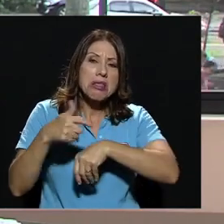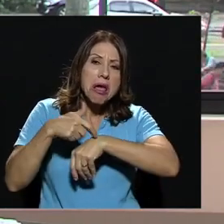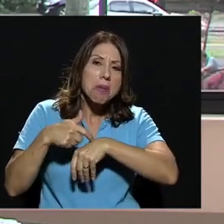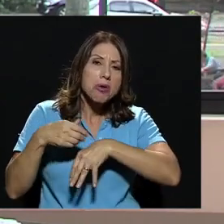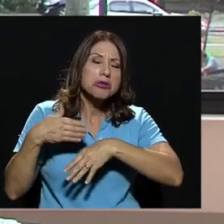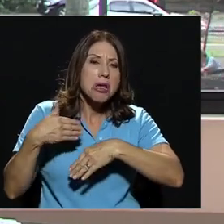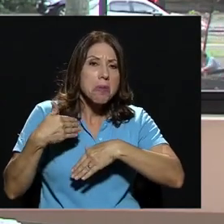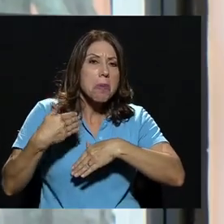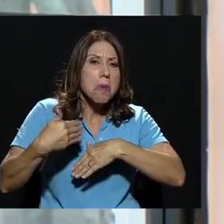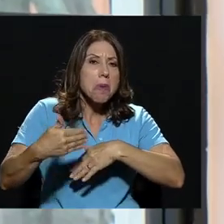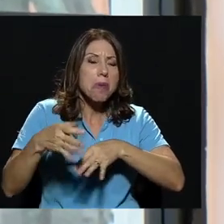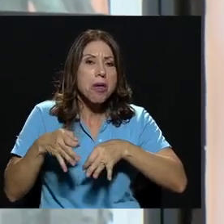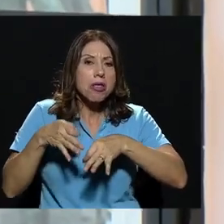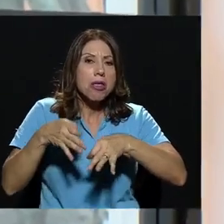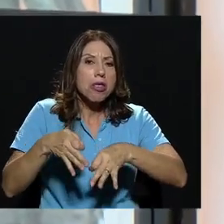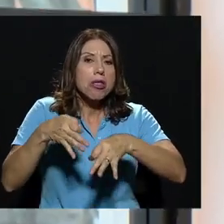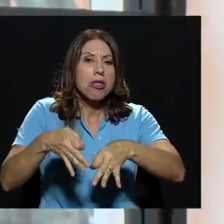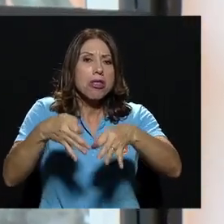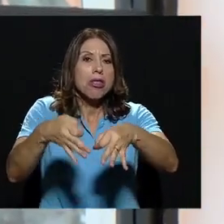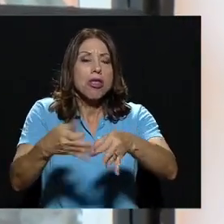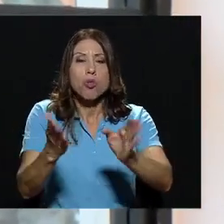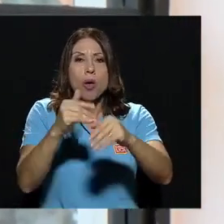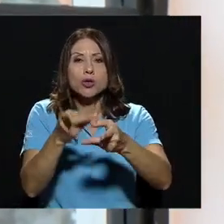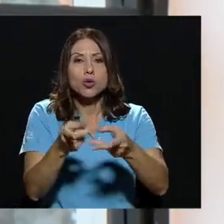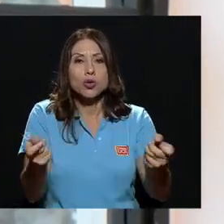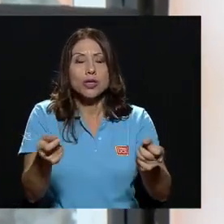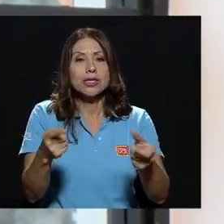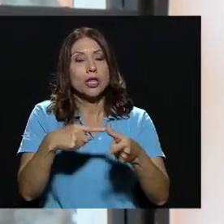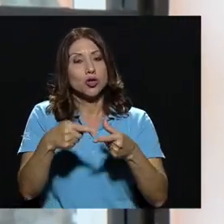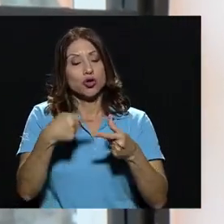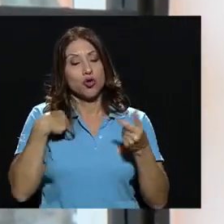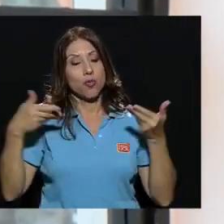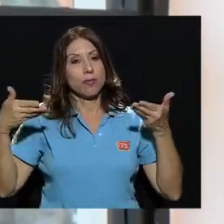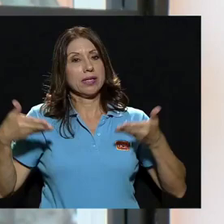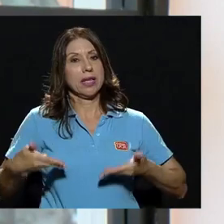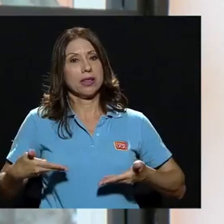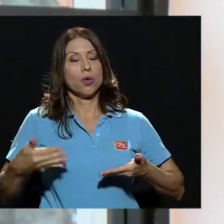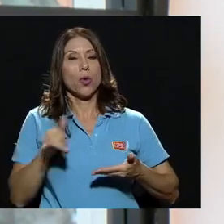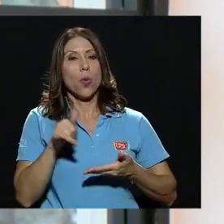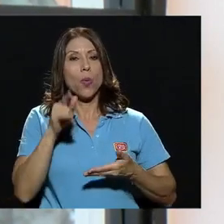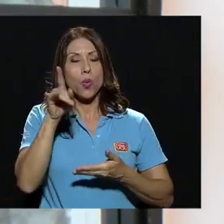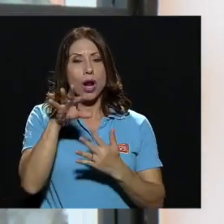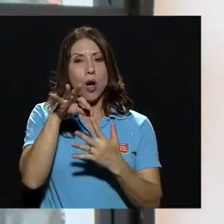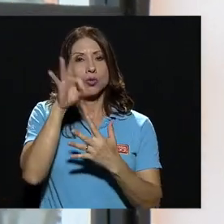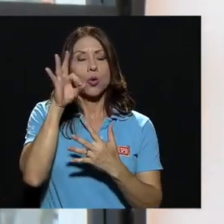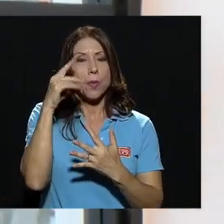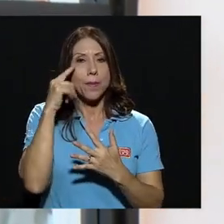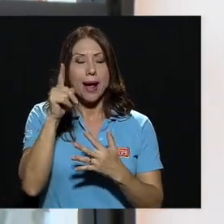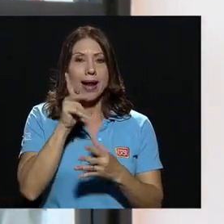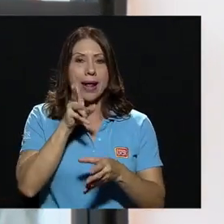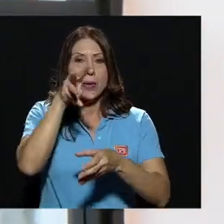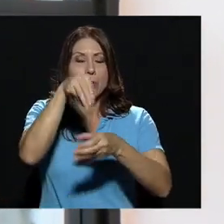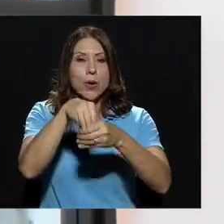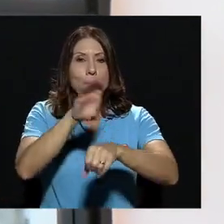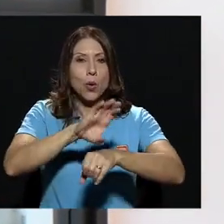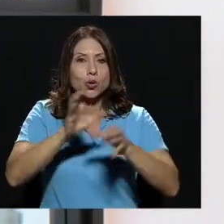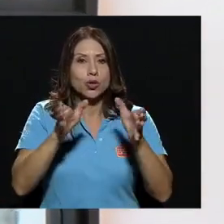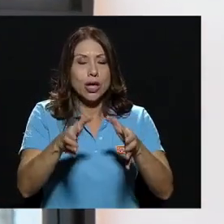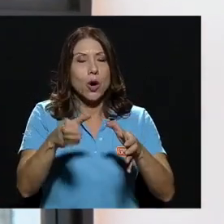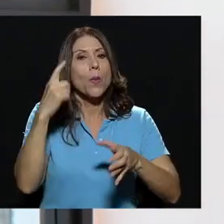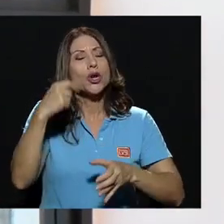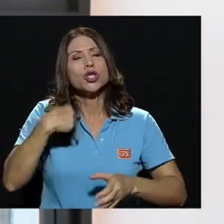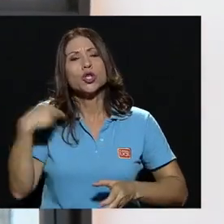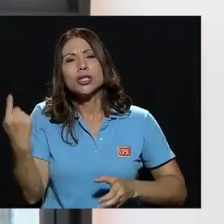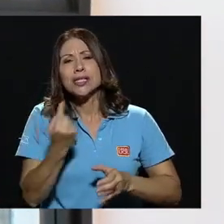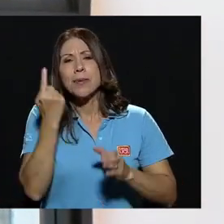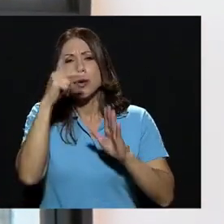veces soluciones ideales. Y bueno, entonces me presento como una opción para estar en el Consejo porque siempre he tenido una máxima en